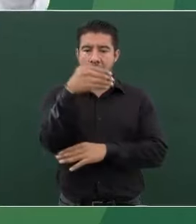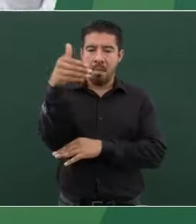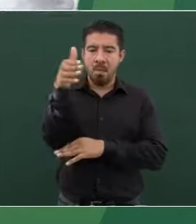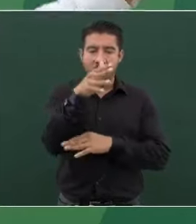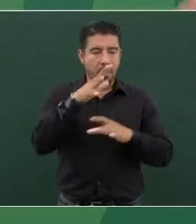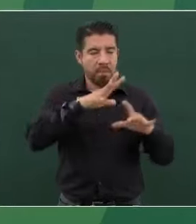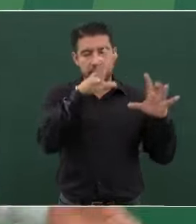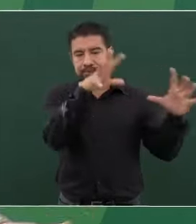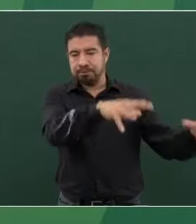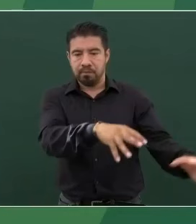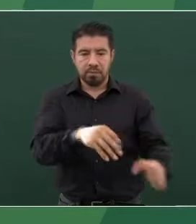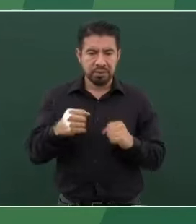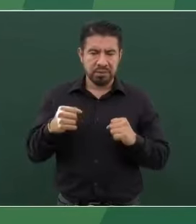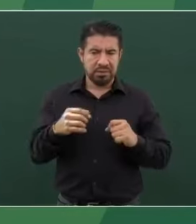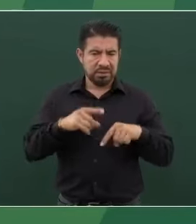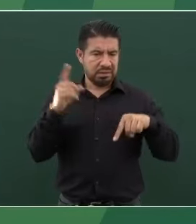la bandera es de todos,